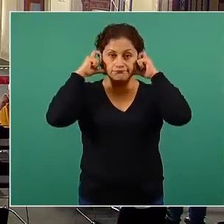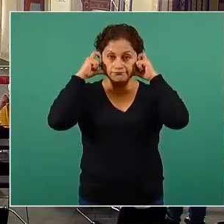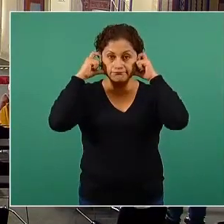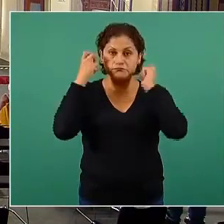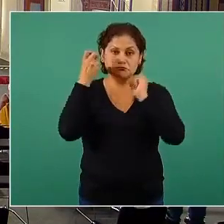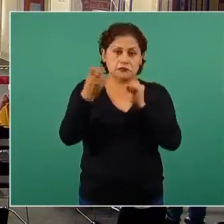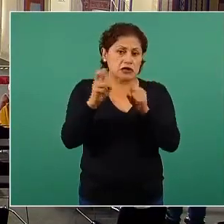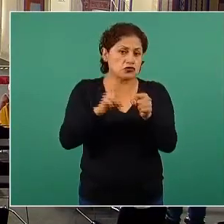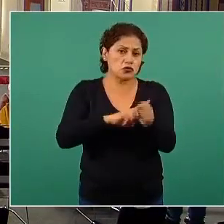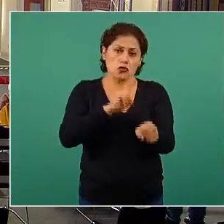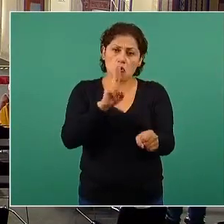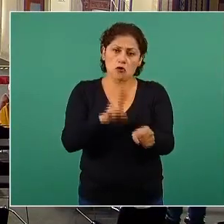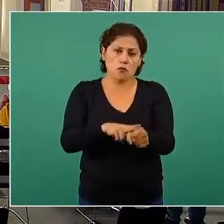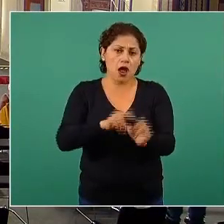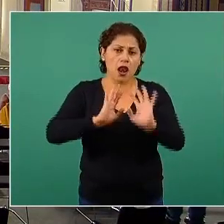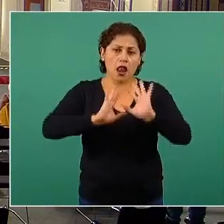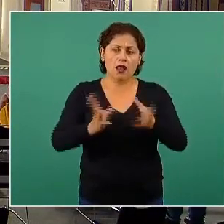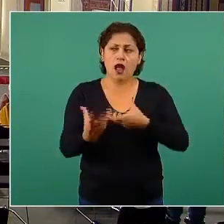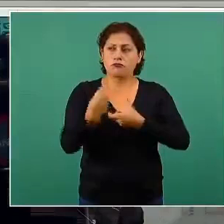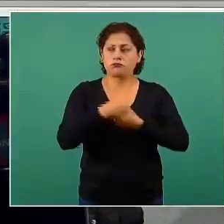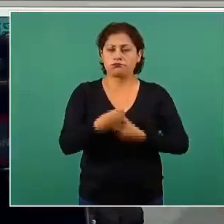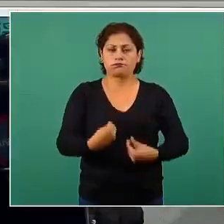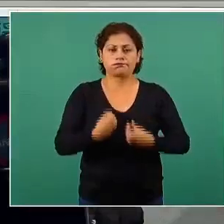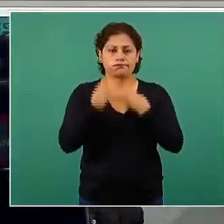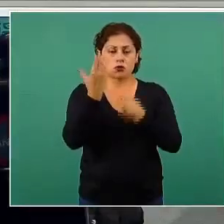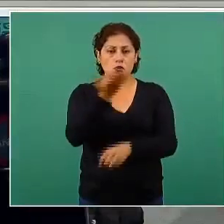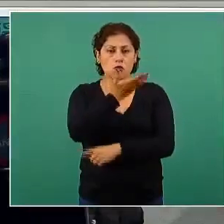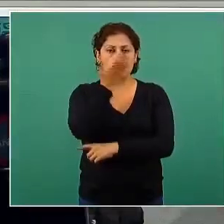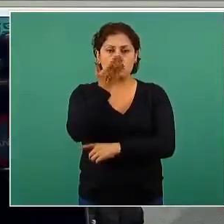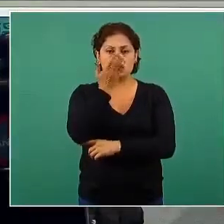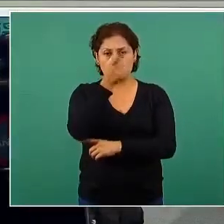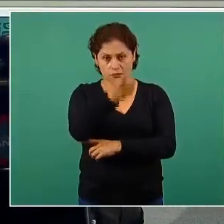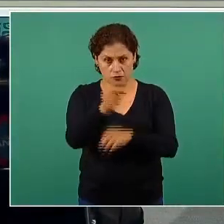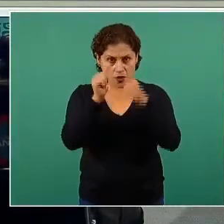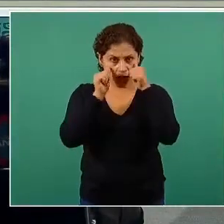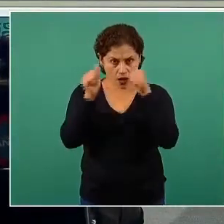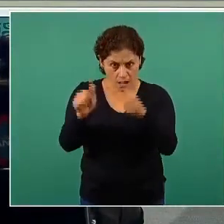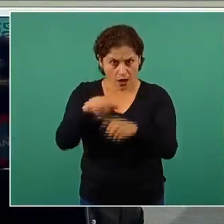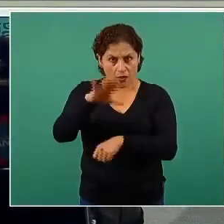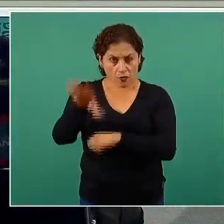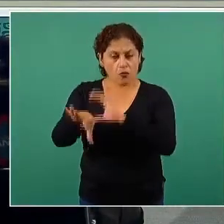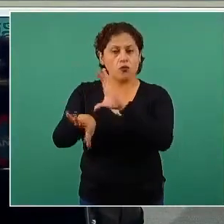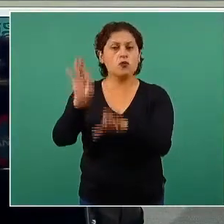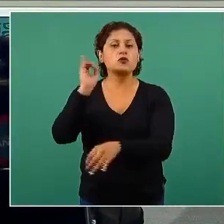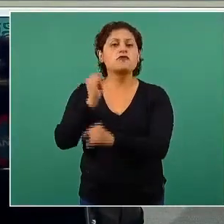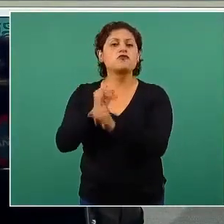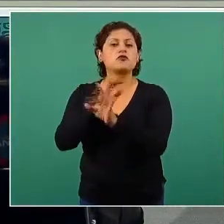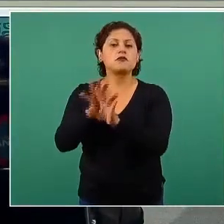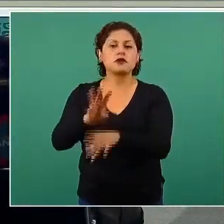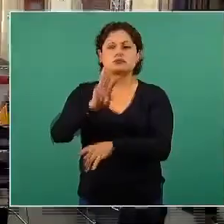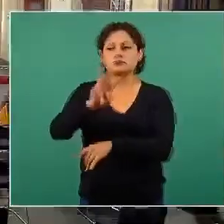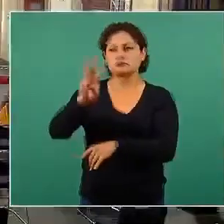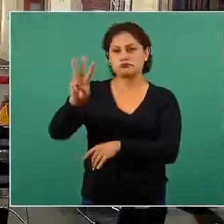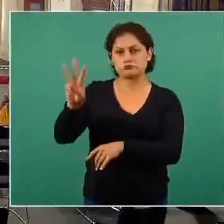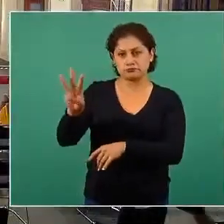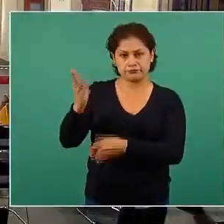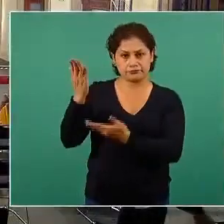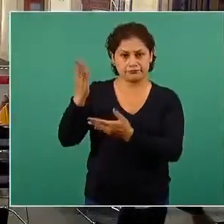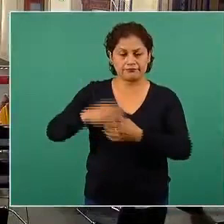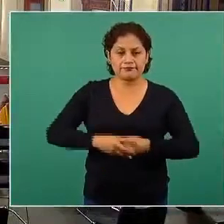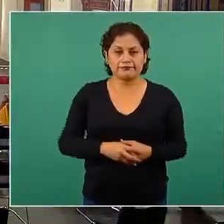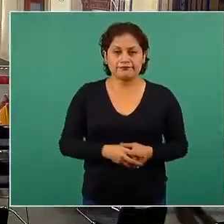normalidad. Espera tu turno, infórmate, infórmense en vacunacovid.gov.mx.